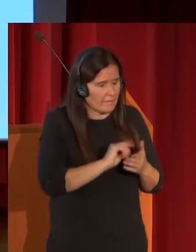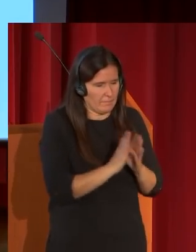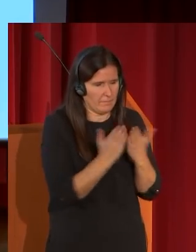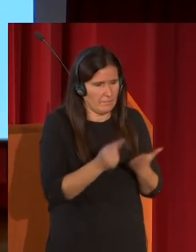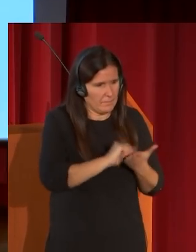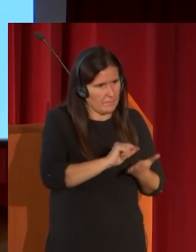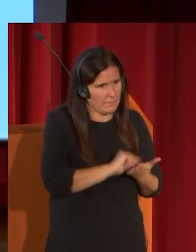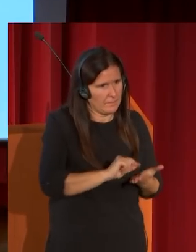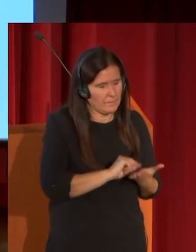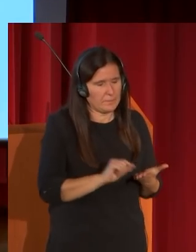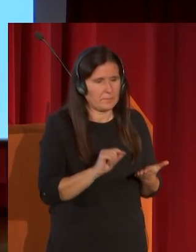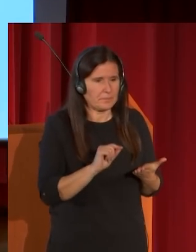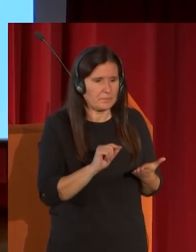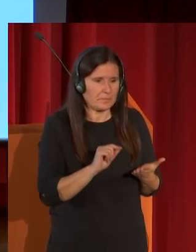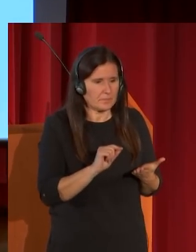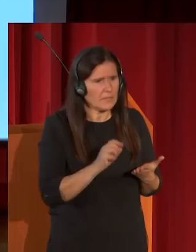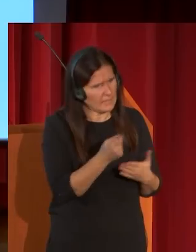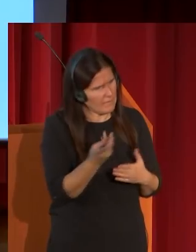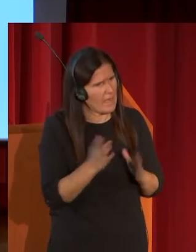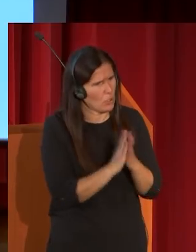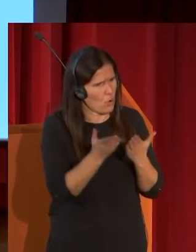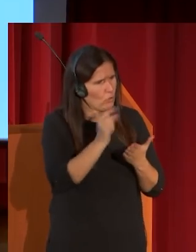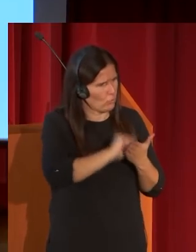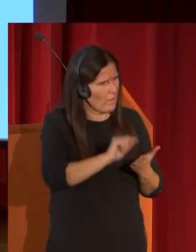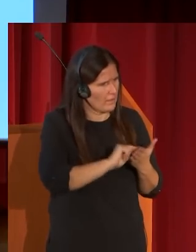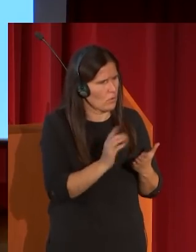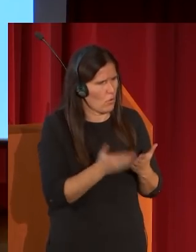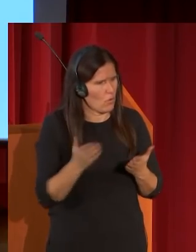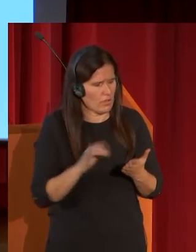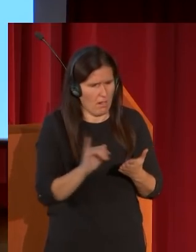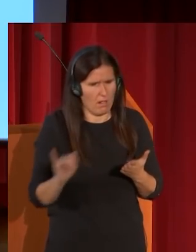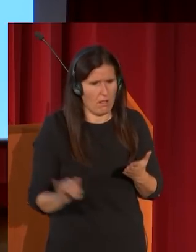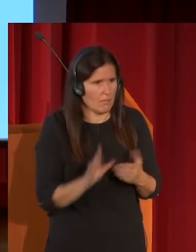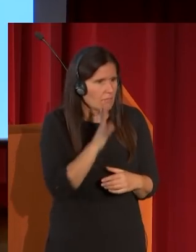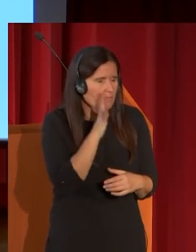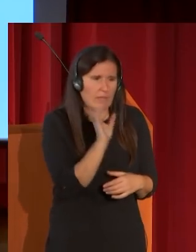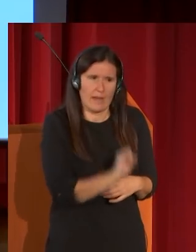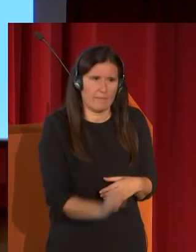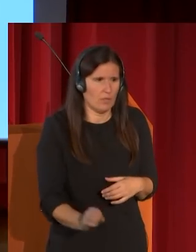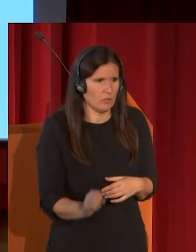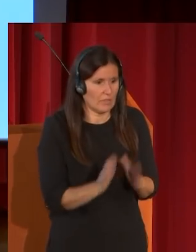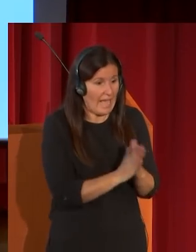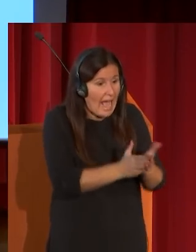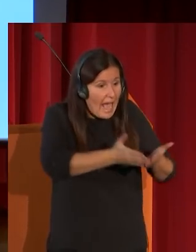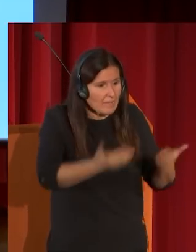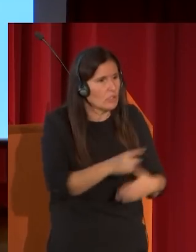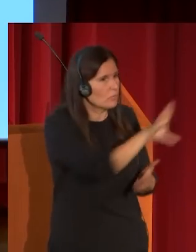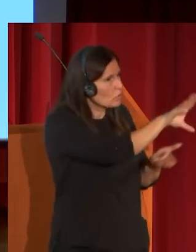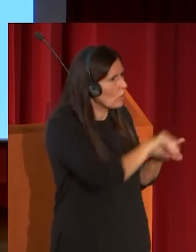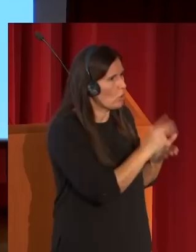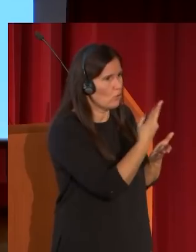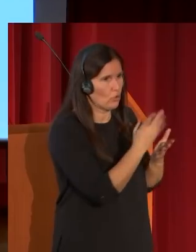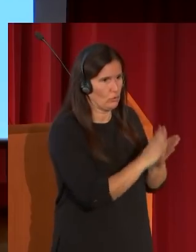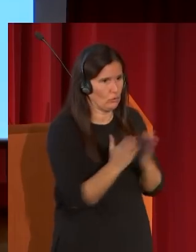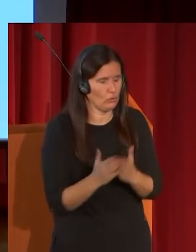el Louvre tiene varios cuadernos maravillosos que están abiertos hemos traído dos y están abiertos